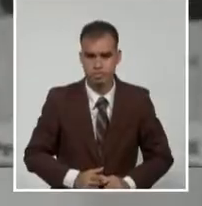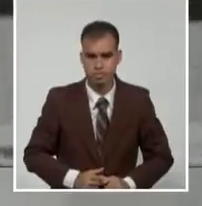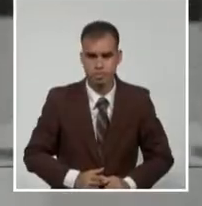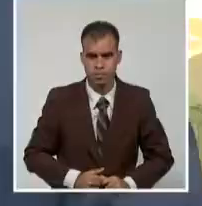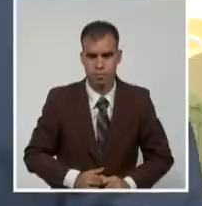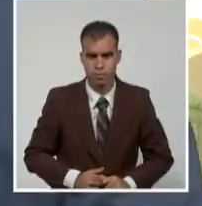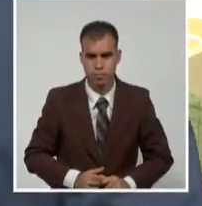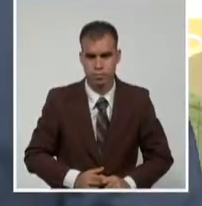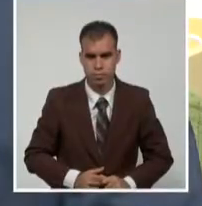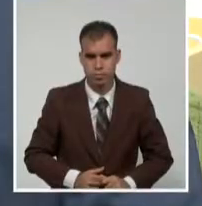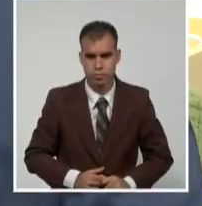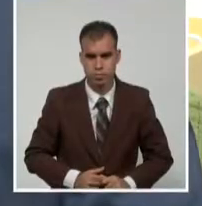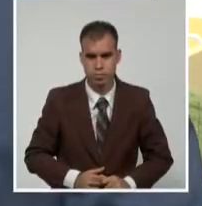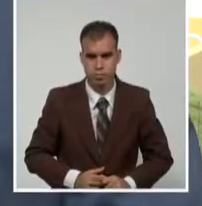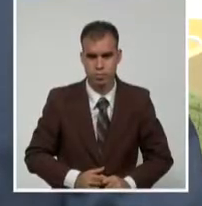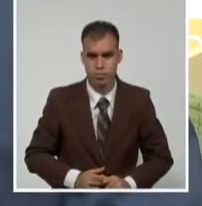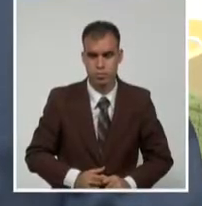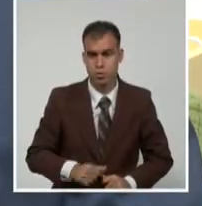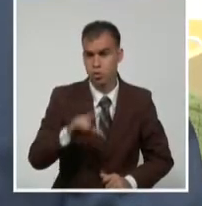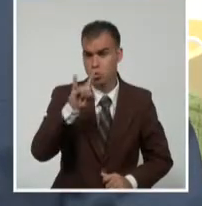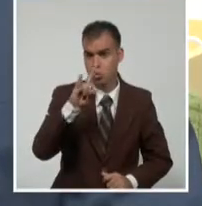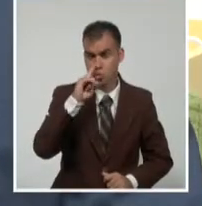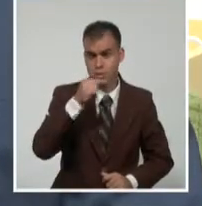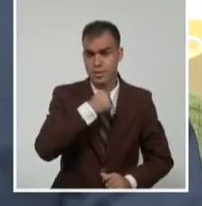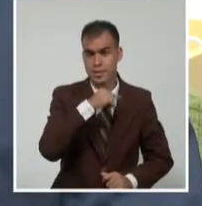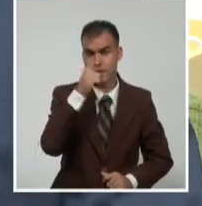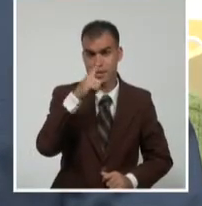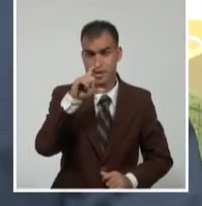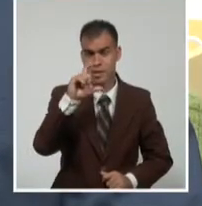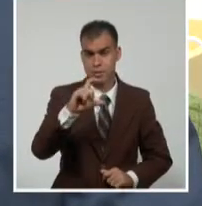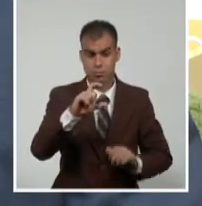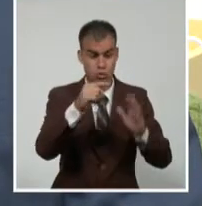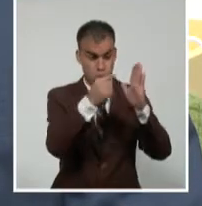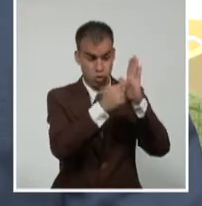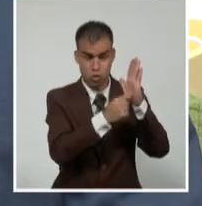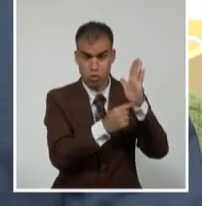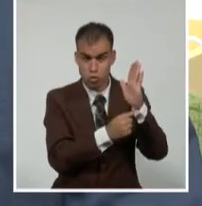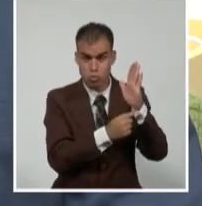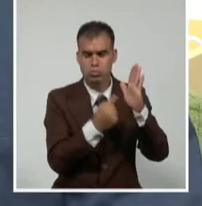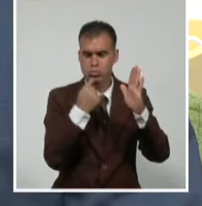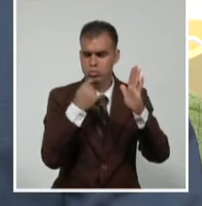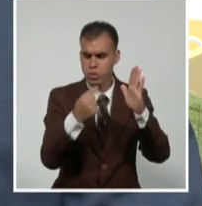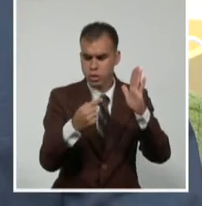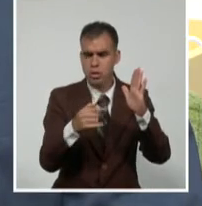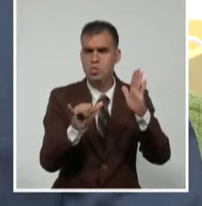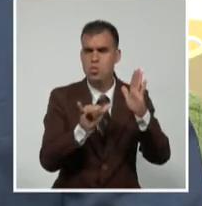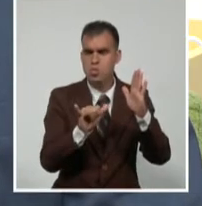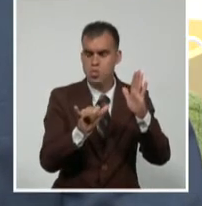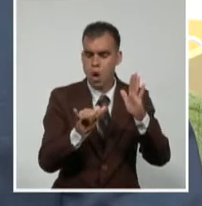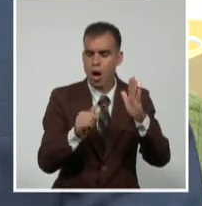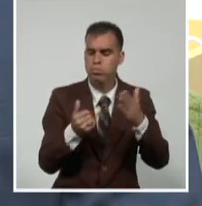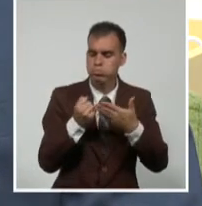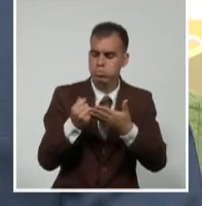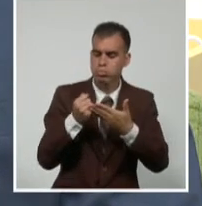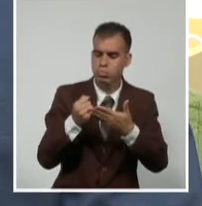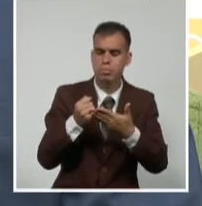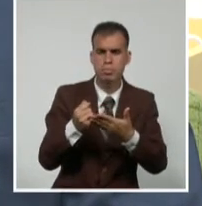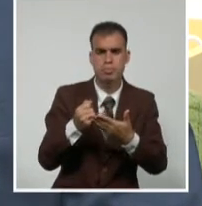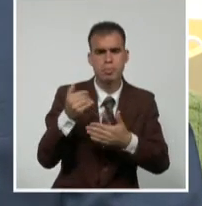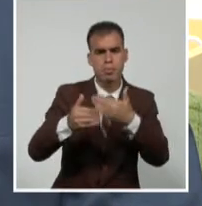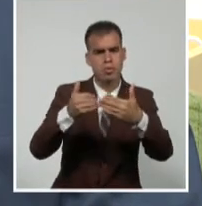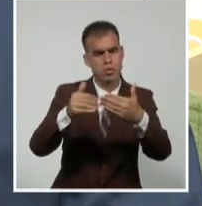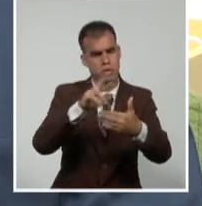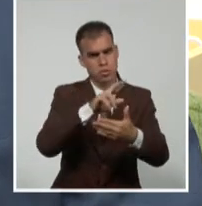responde a la necesidad de los escritores y artistas cubanos de acompañar ese naciente proceso revolucionario y de discutir al interior de